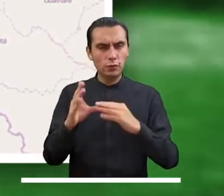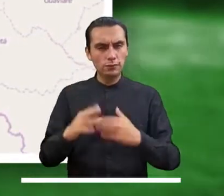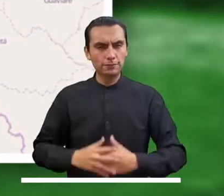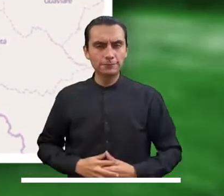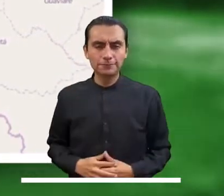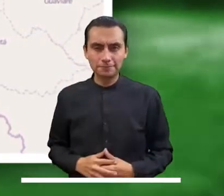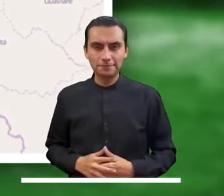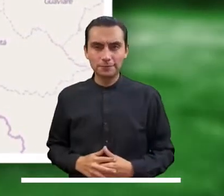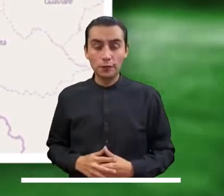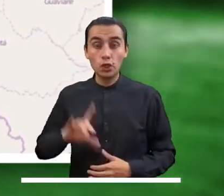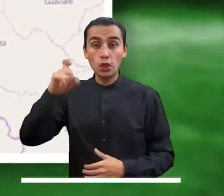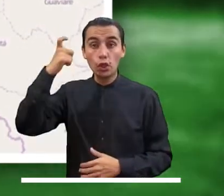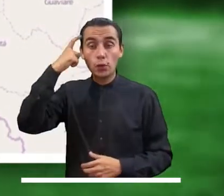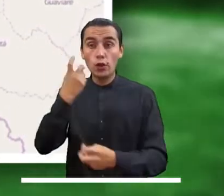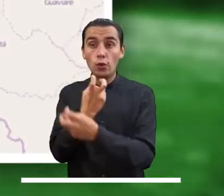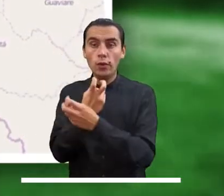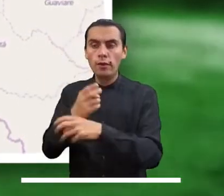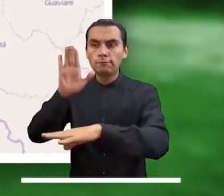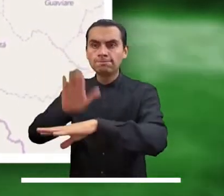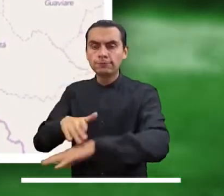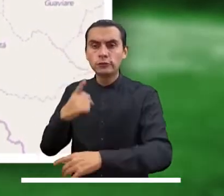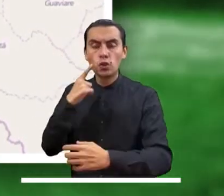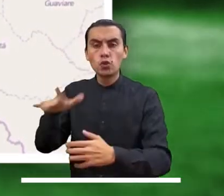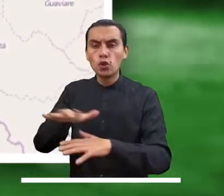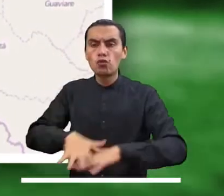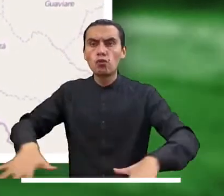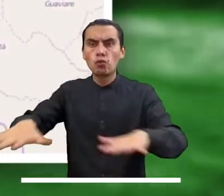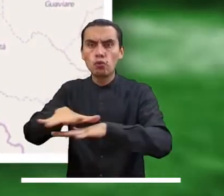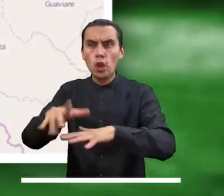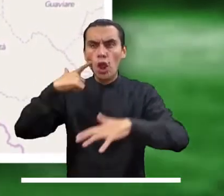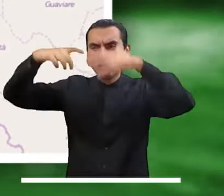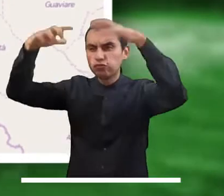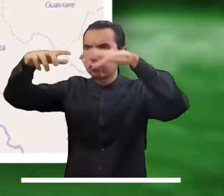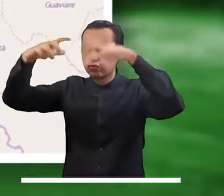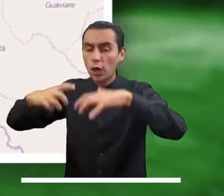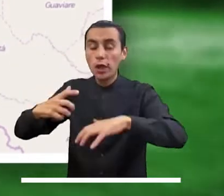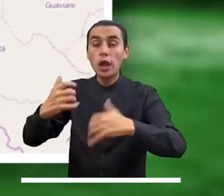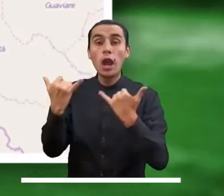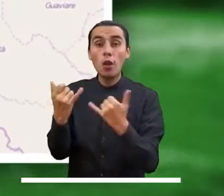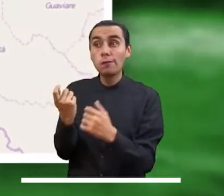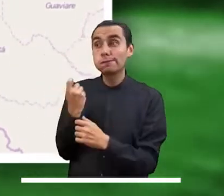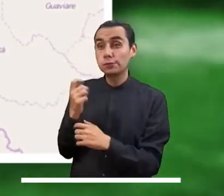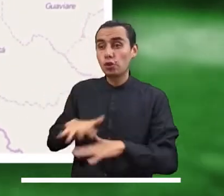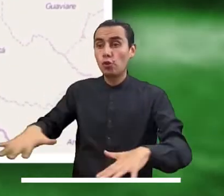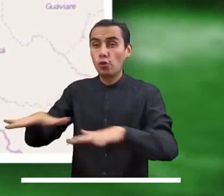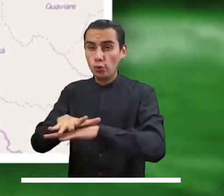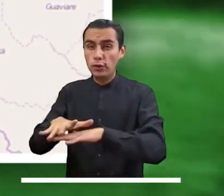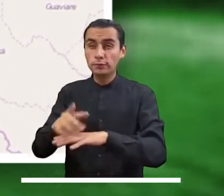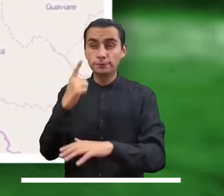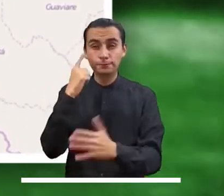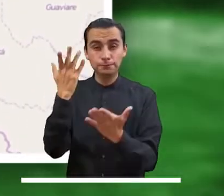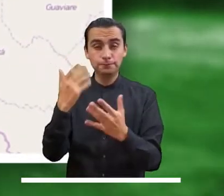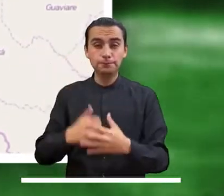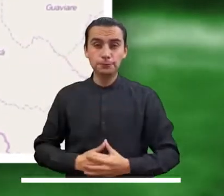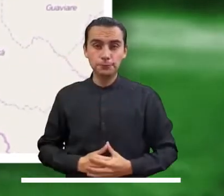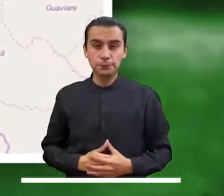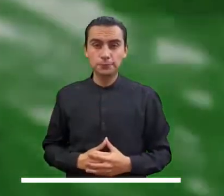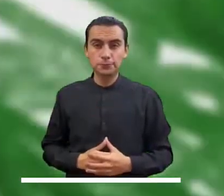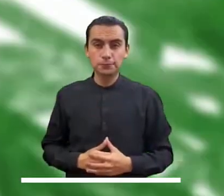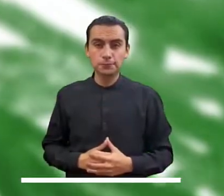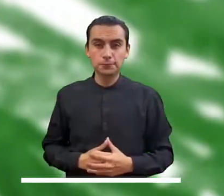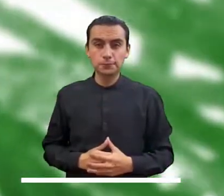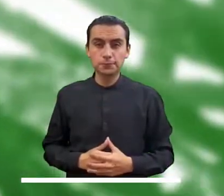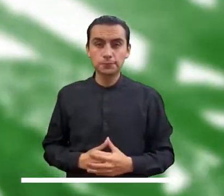municipio de Miranda, Cauca. La gobernación de Huila declara calamidad pública por las fuertes lluvias registradas en